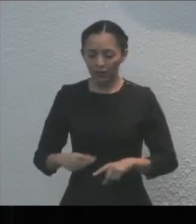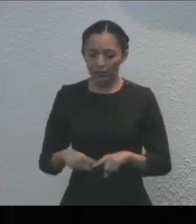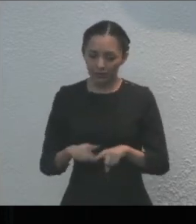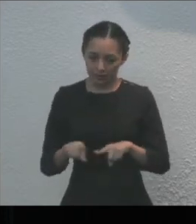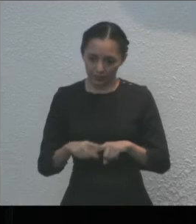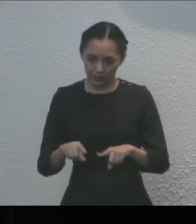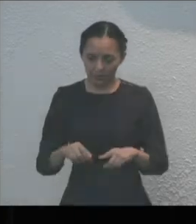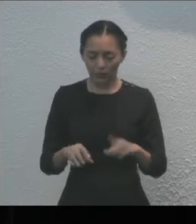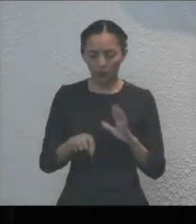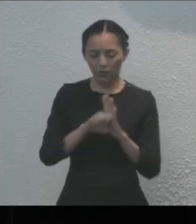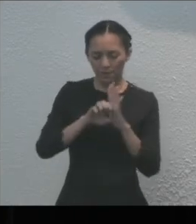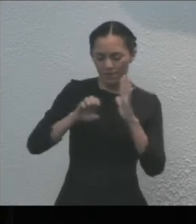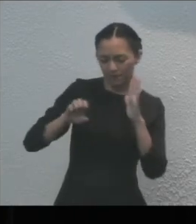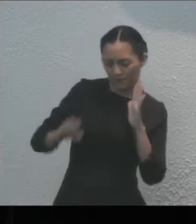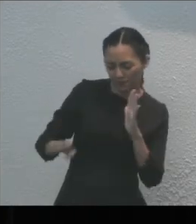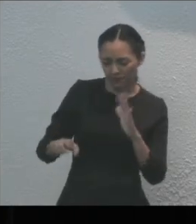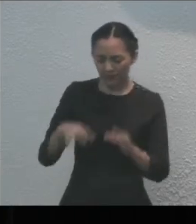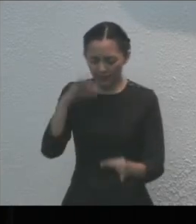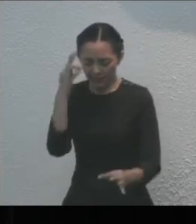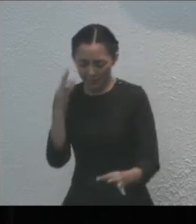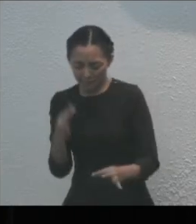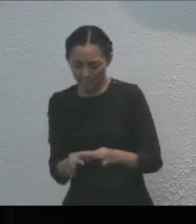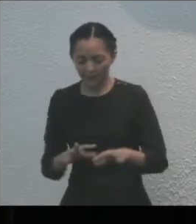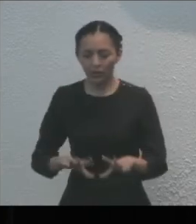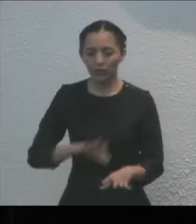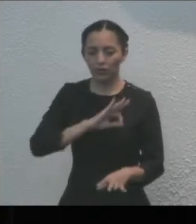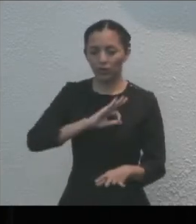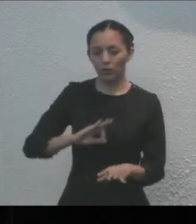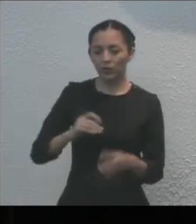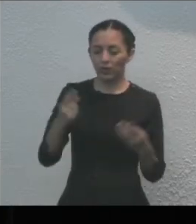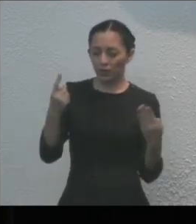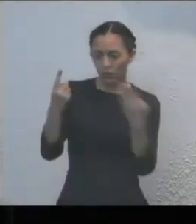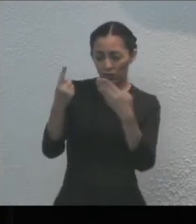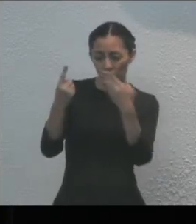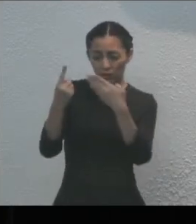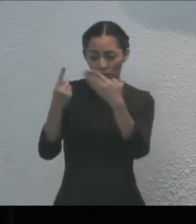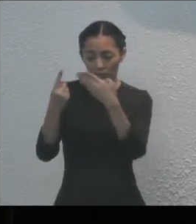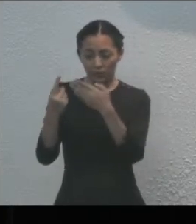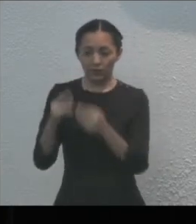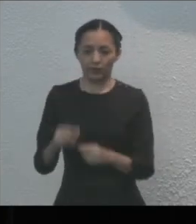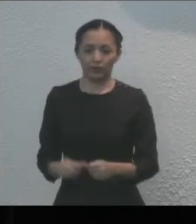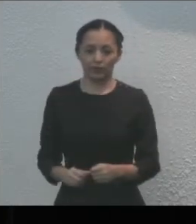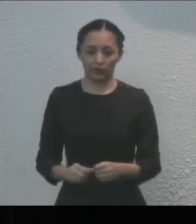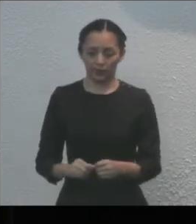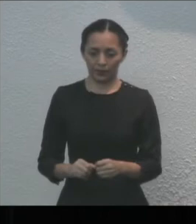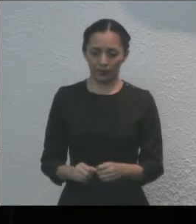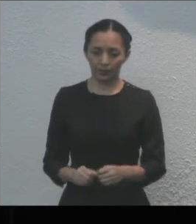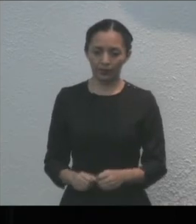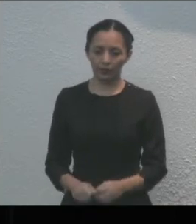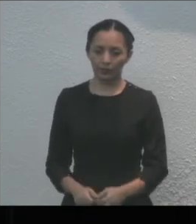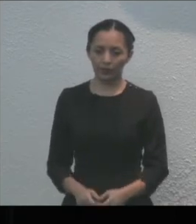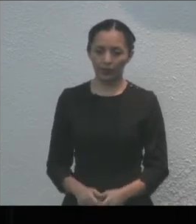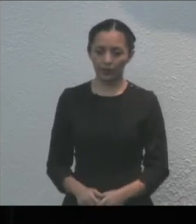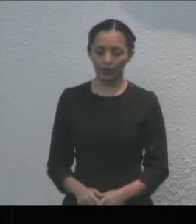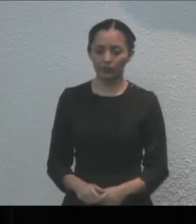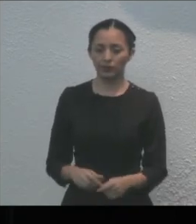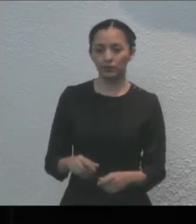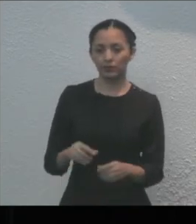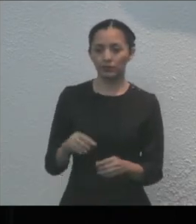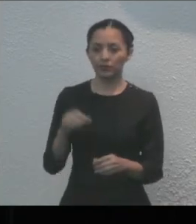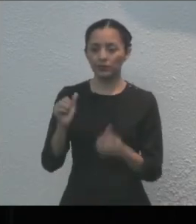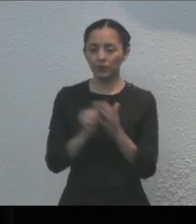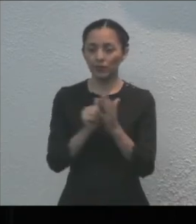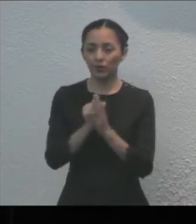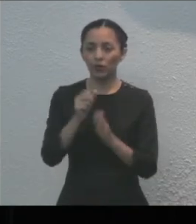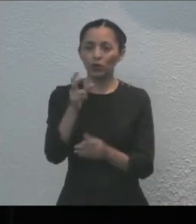considerada como un ejemplo correcto de lo que se puede lograr cuando la mujer quintanarroense se lo propone. Artículo segundo.